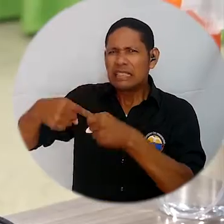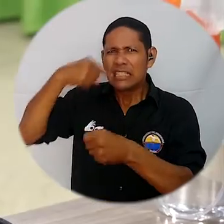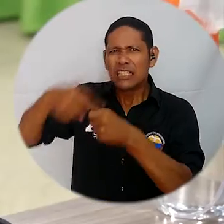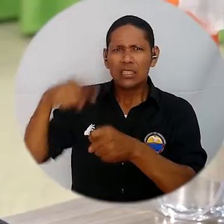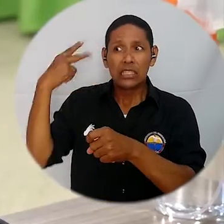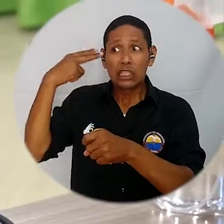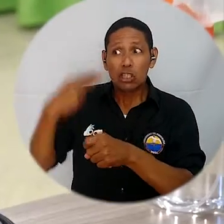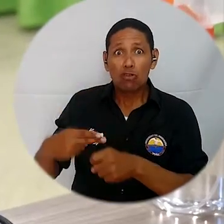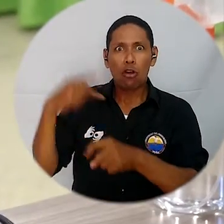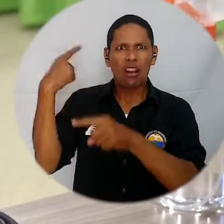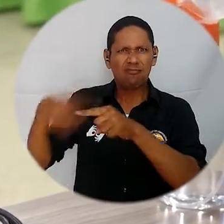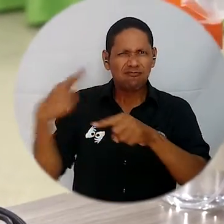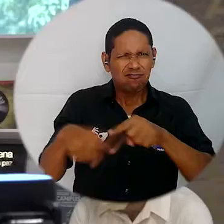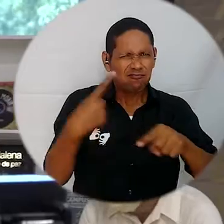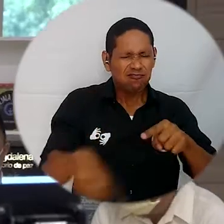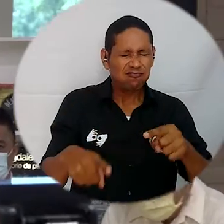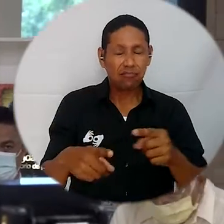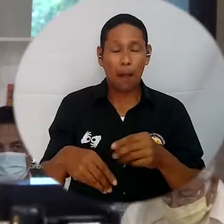históricos.